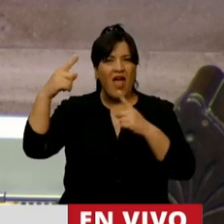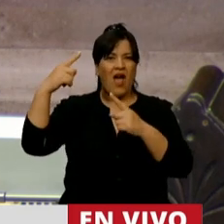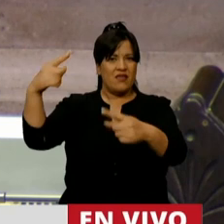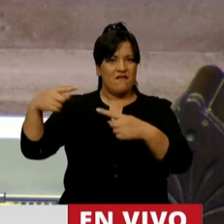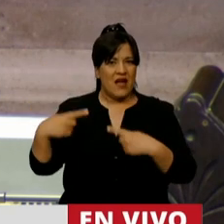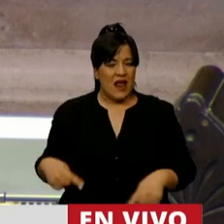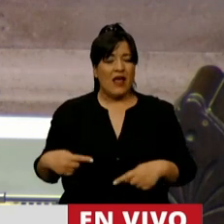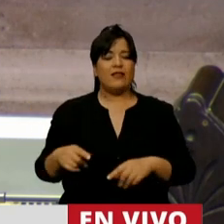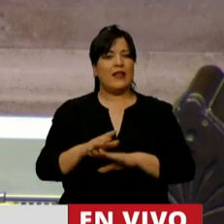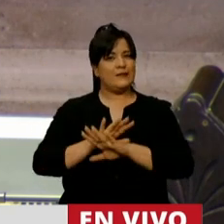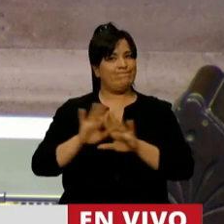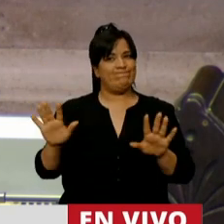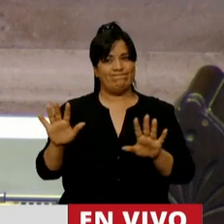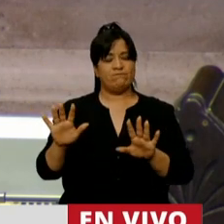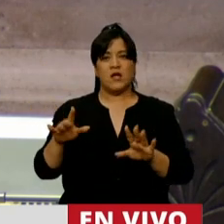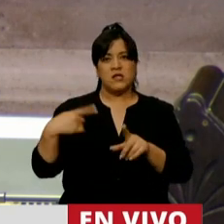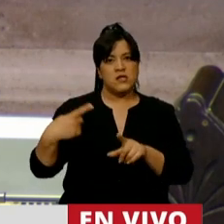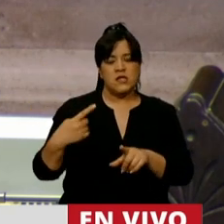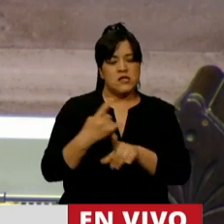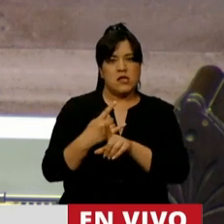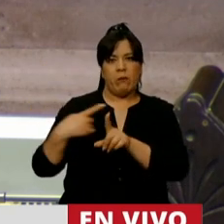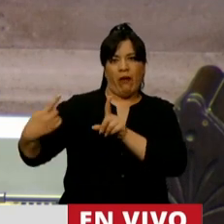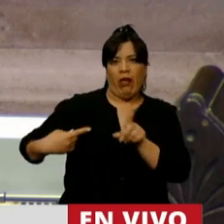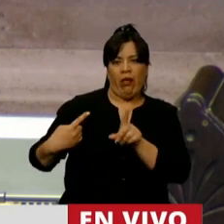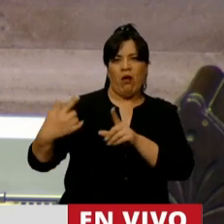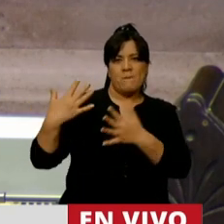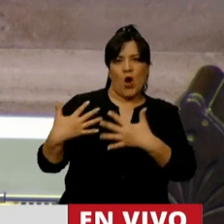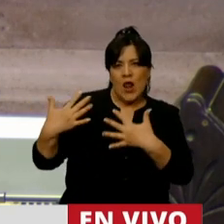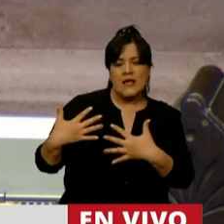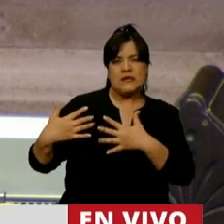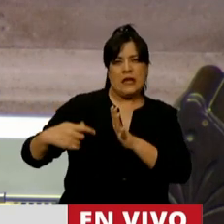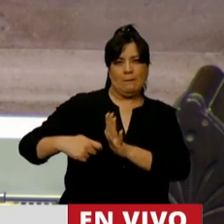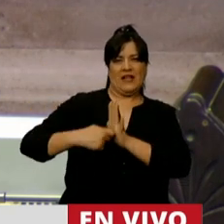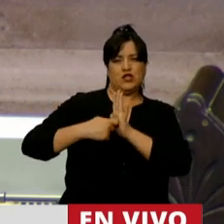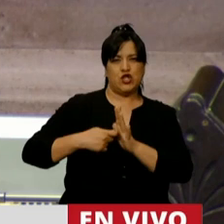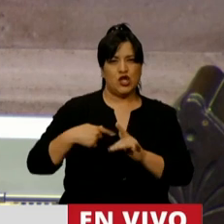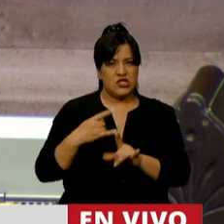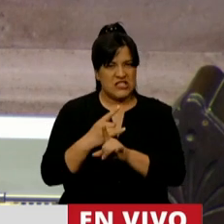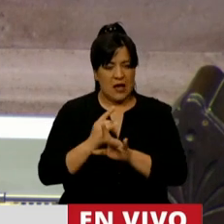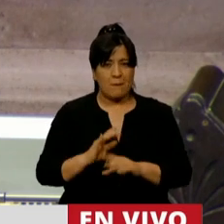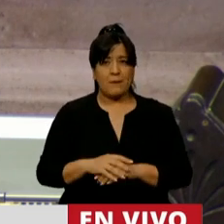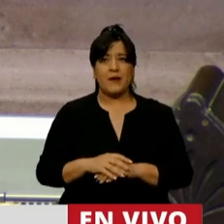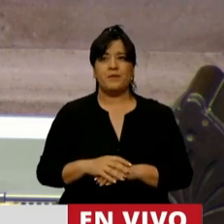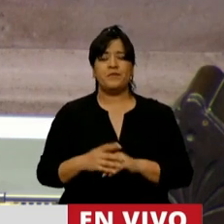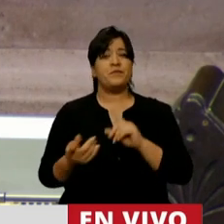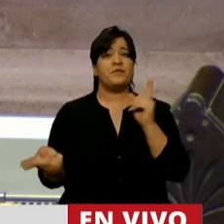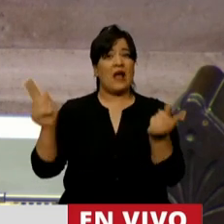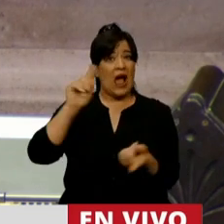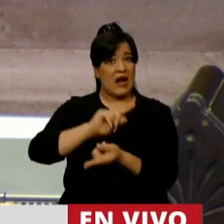medidas impulsadas, nos persiguen, nos acosan, nos presionan. En sentido contrario,